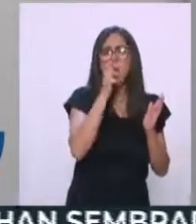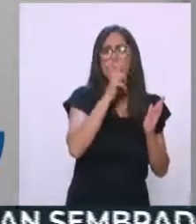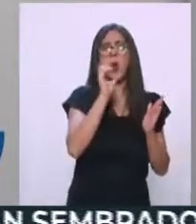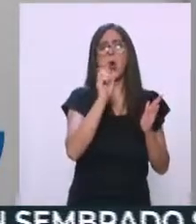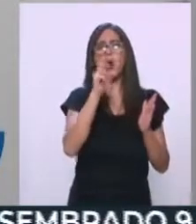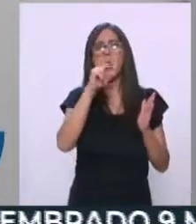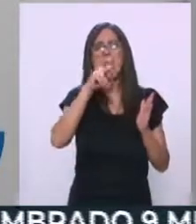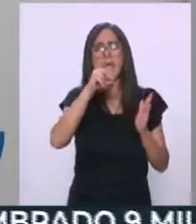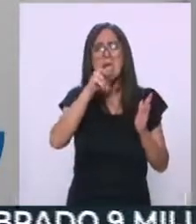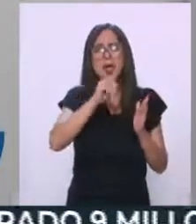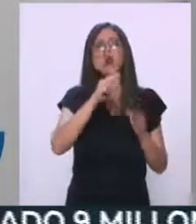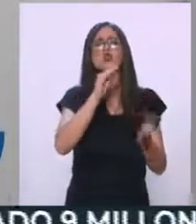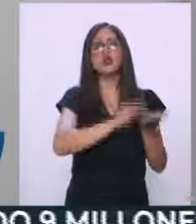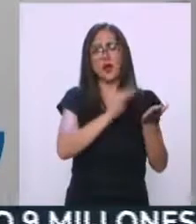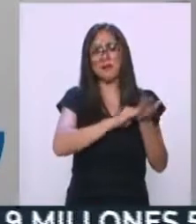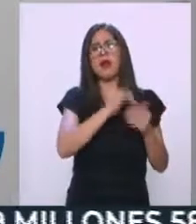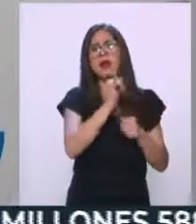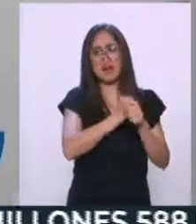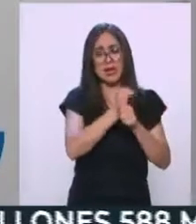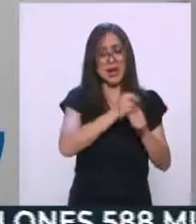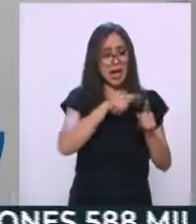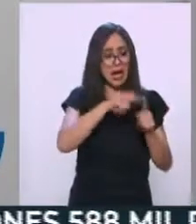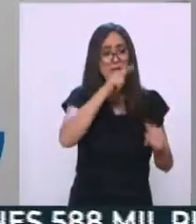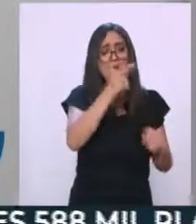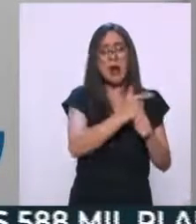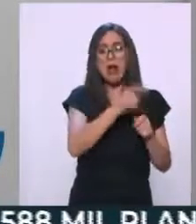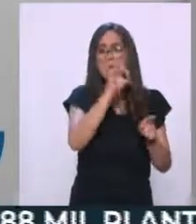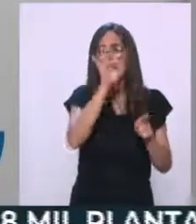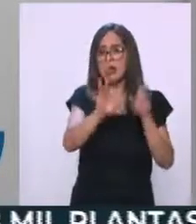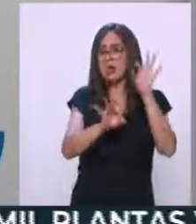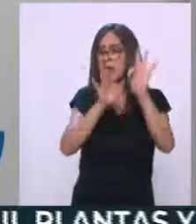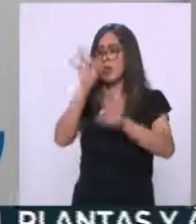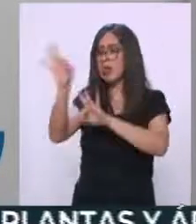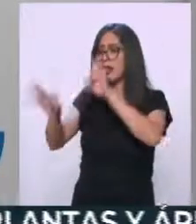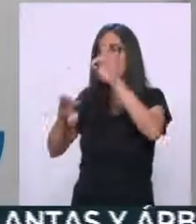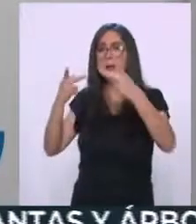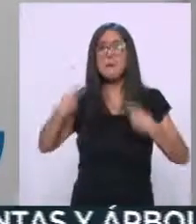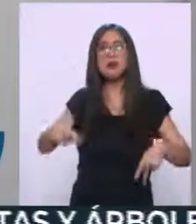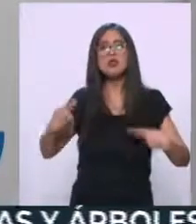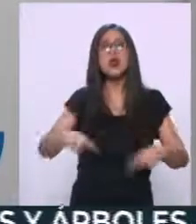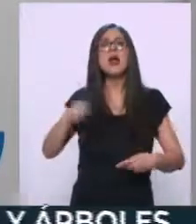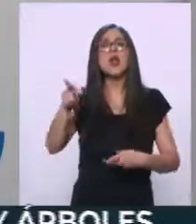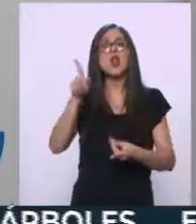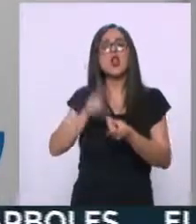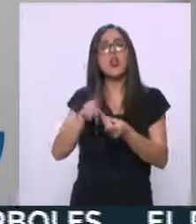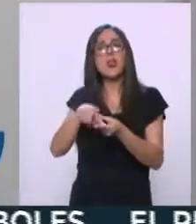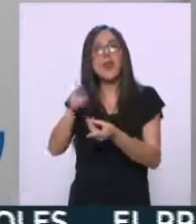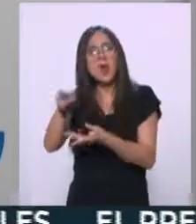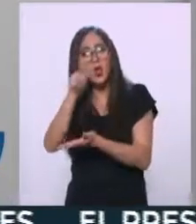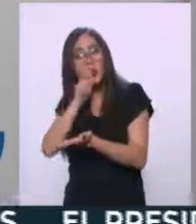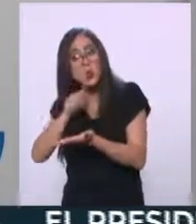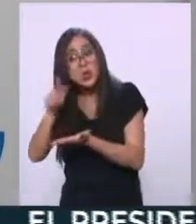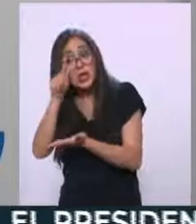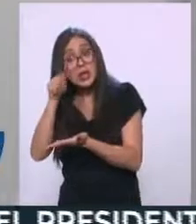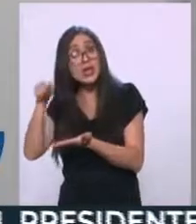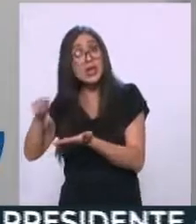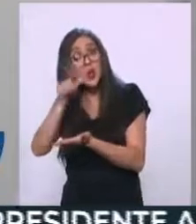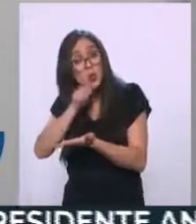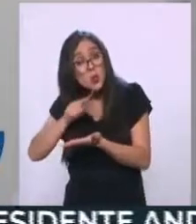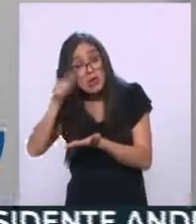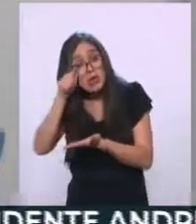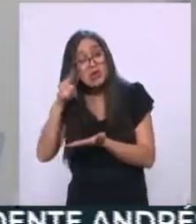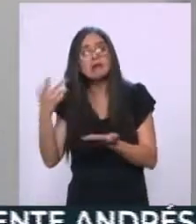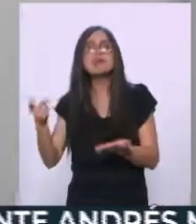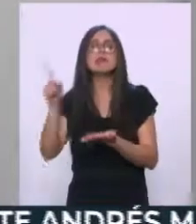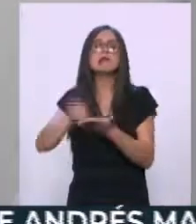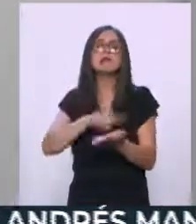todavía se están investigando, pues lograron manipular las cuentas verificadas de Twitter y Twitter tuvo que cancelar durante una hora.